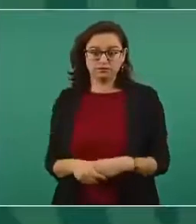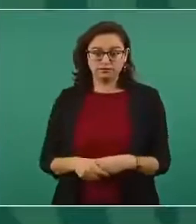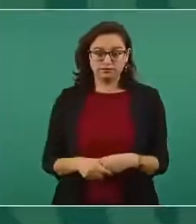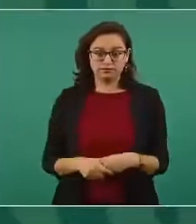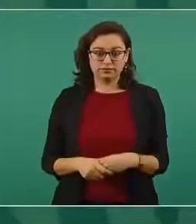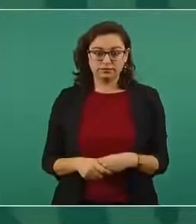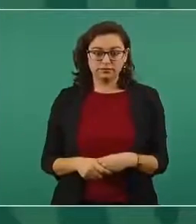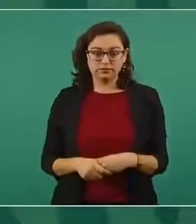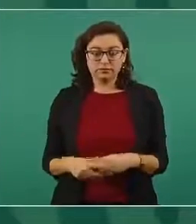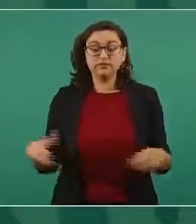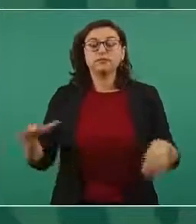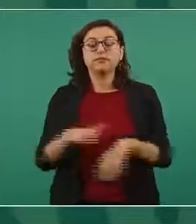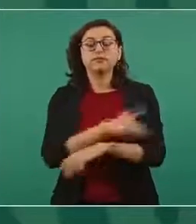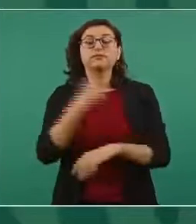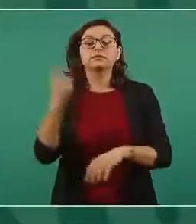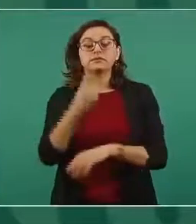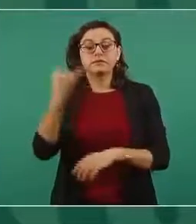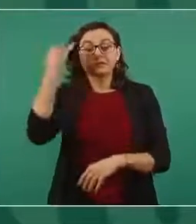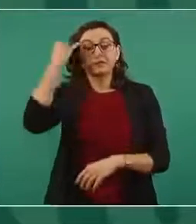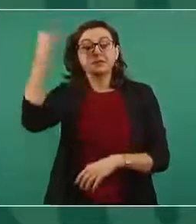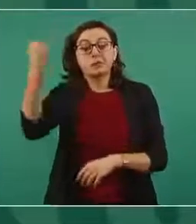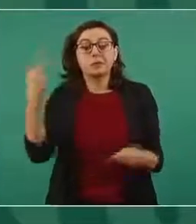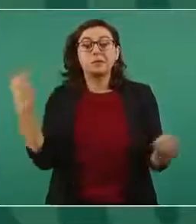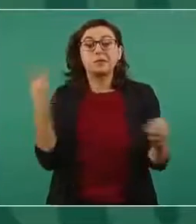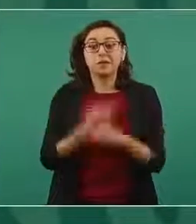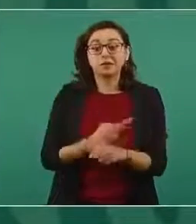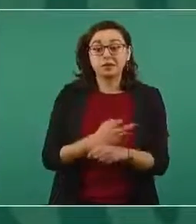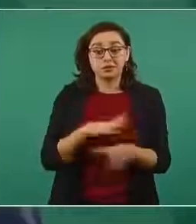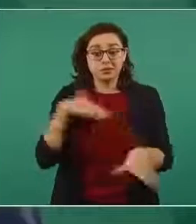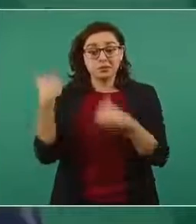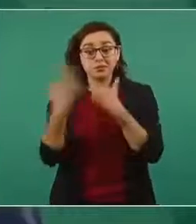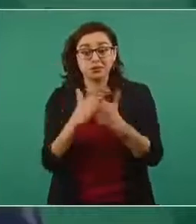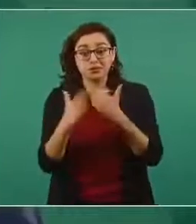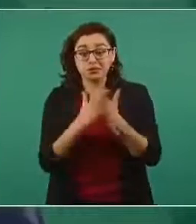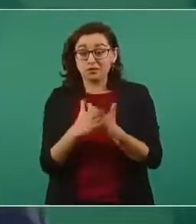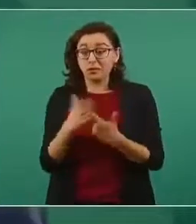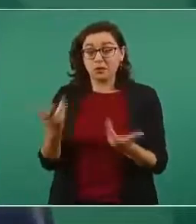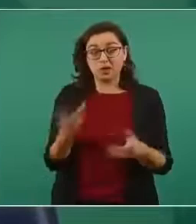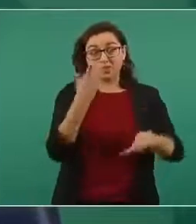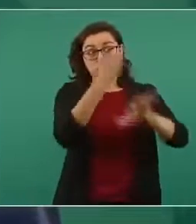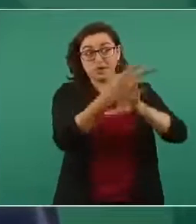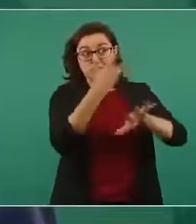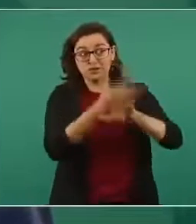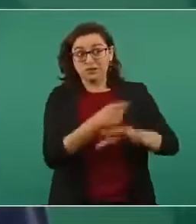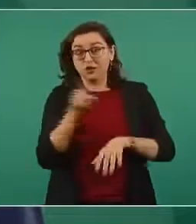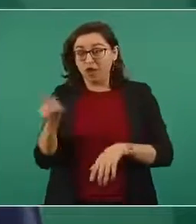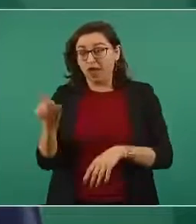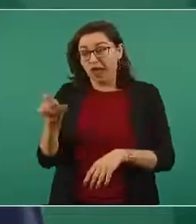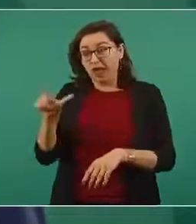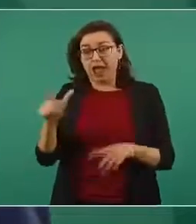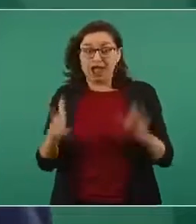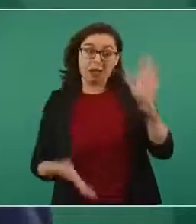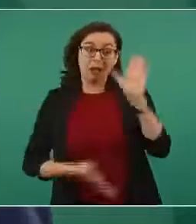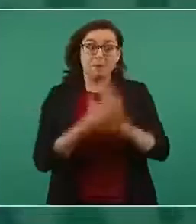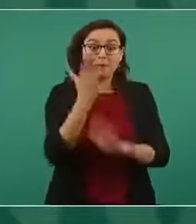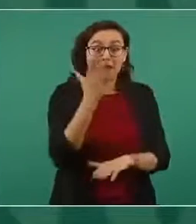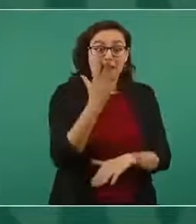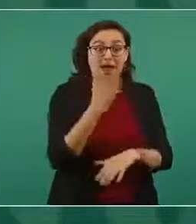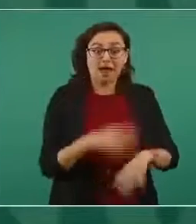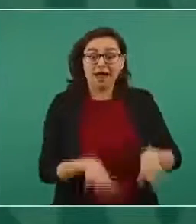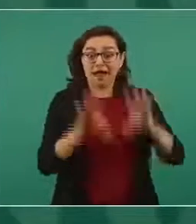si a este señor lo detienen en Estados Unidos. ¿Cómo quedamos nosotros? De nuevo.